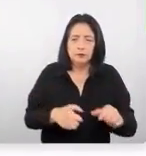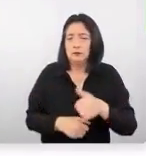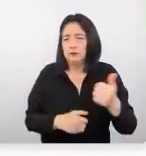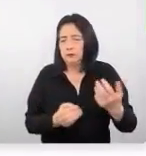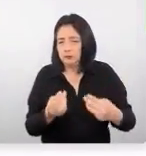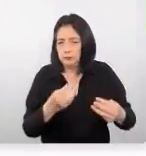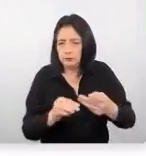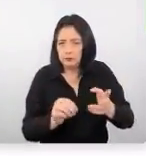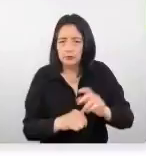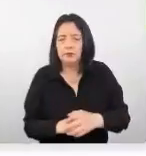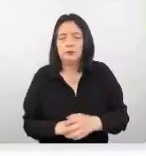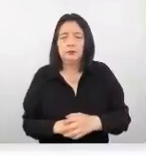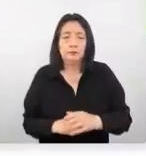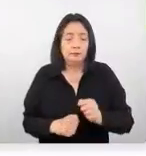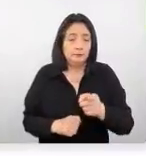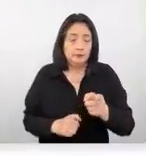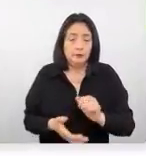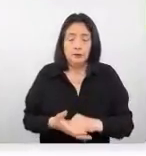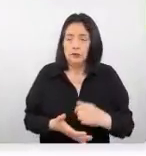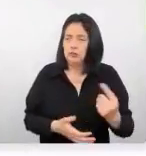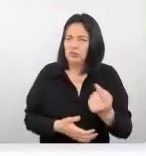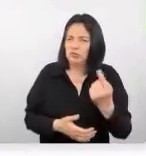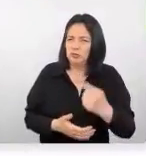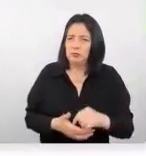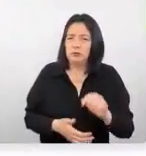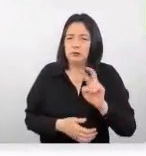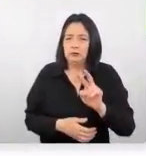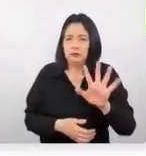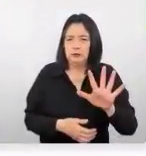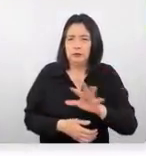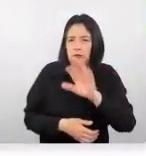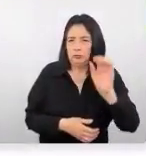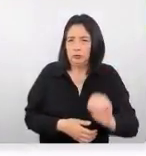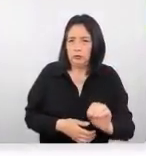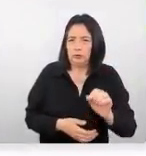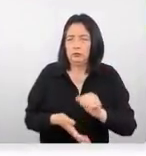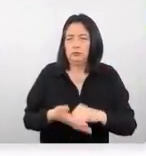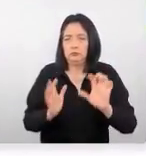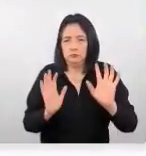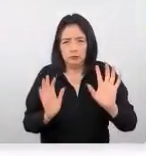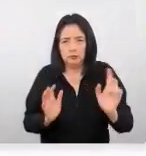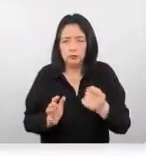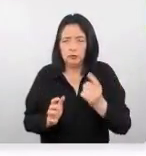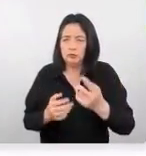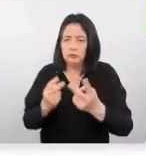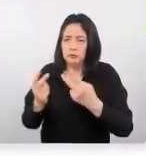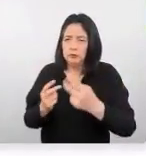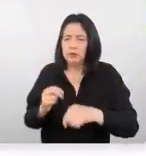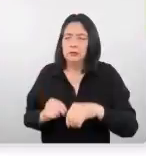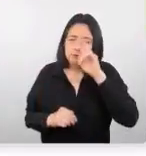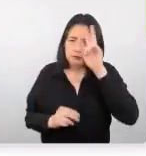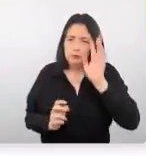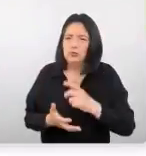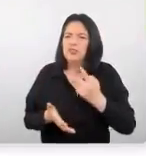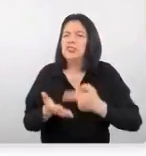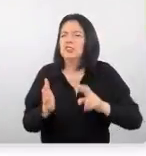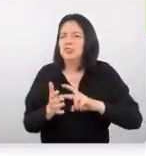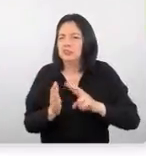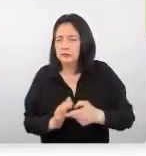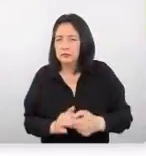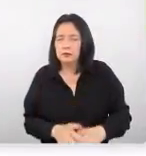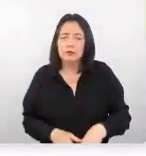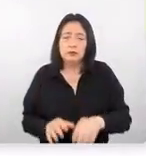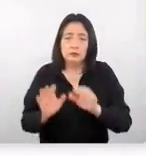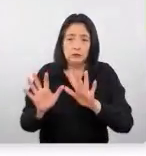mercados de hecho solamente el 25% va a visitar solo Perú que quiere decir que siete